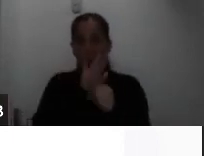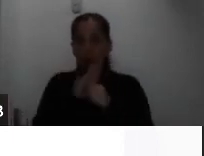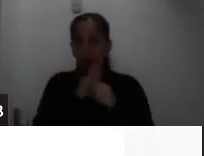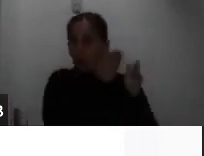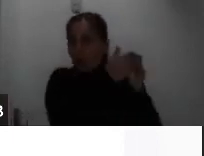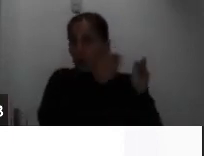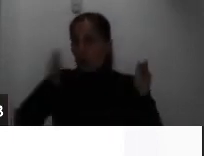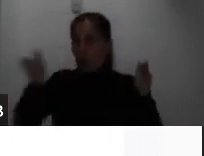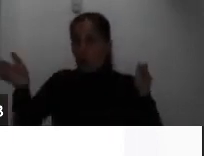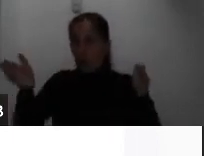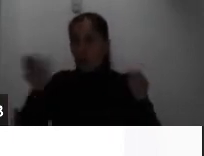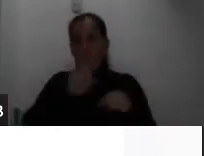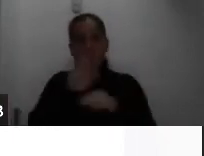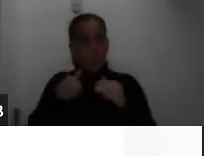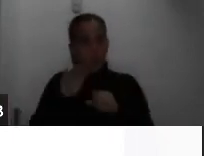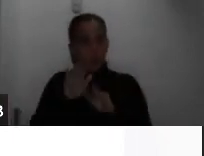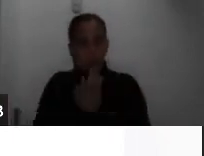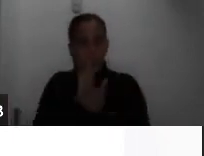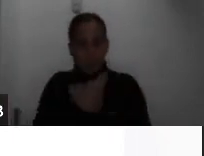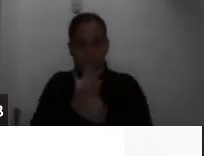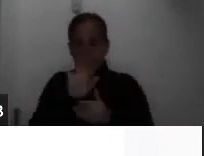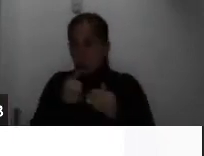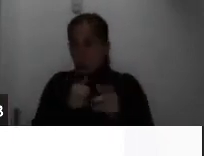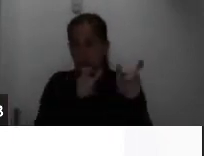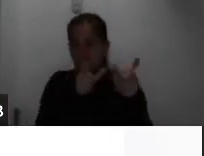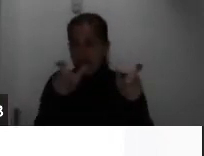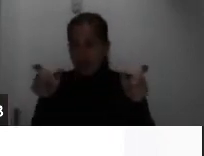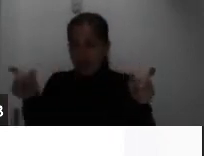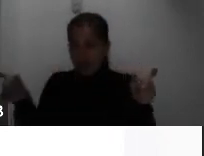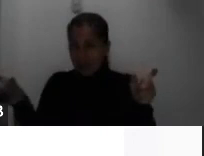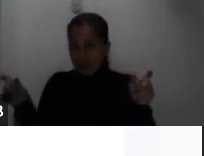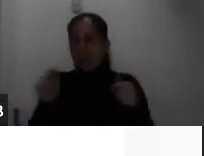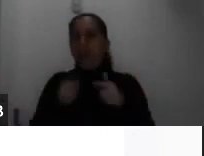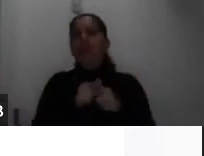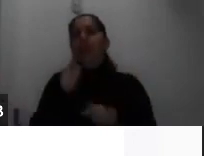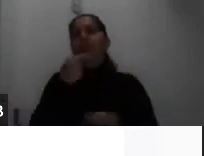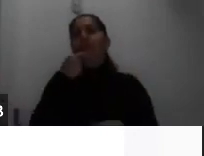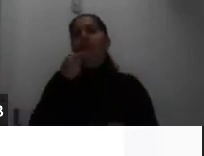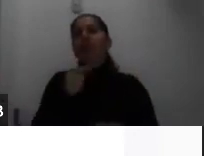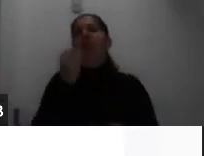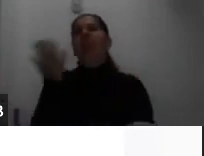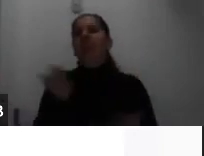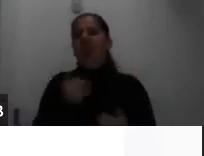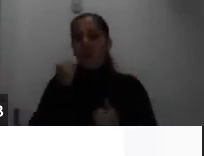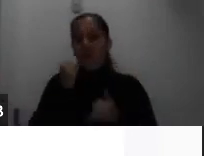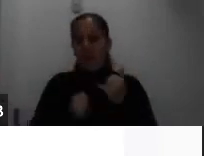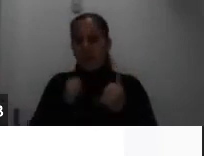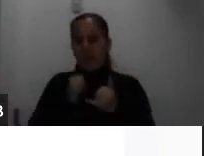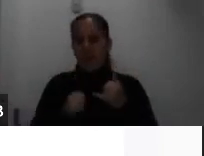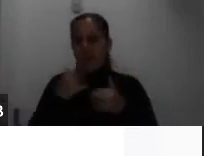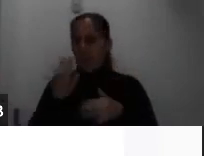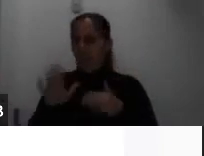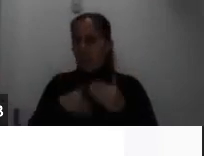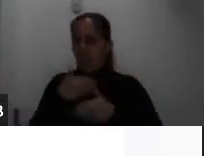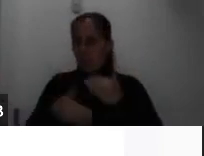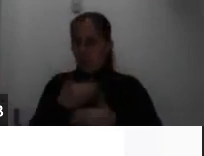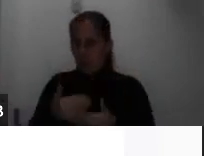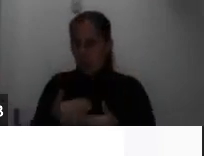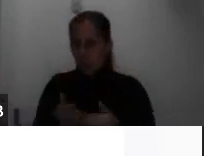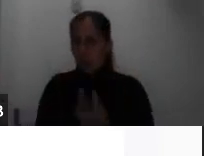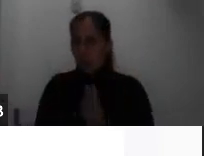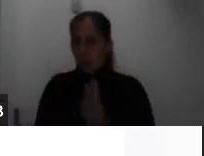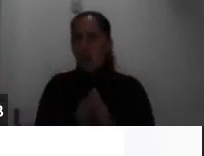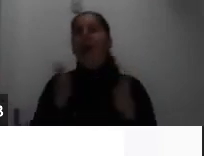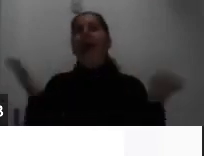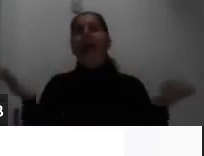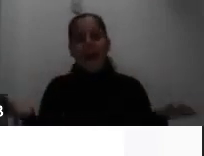documentos en todas las secciones les va a decir que finalizar el proceso de la solicitud entonces ahí sí